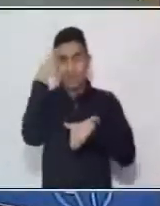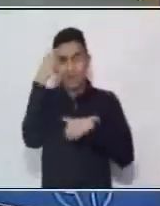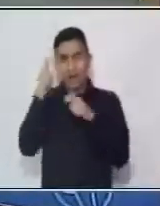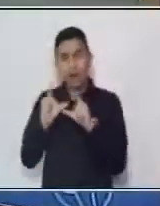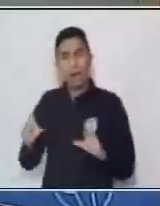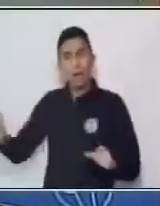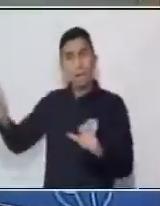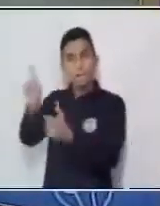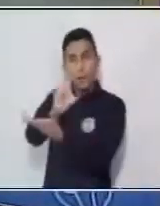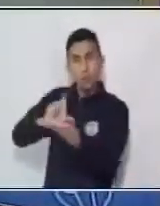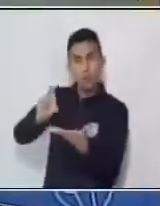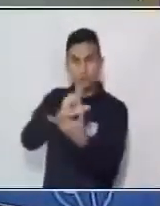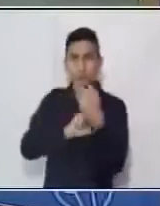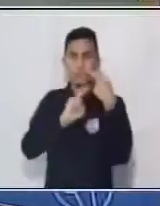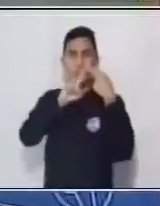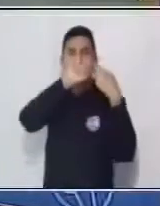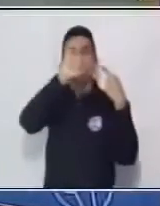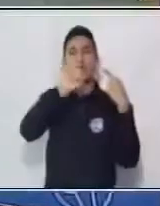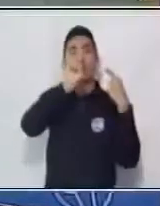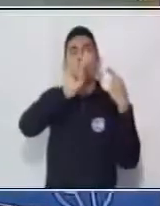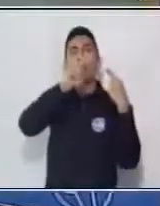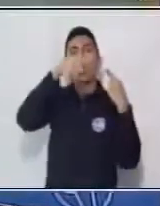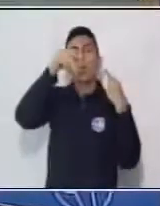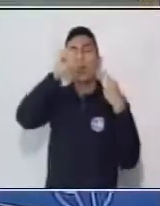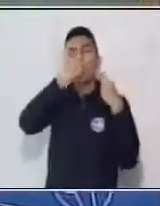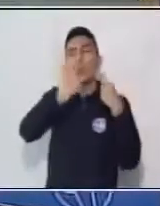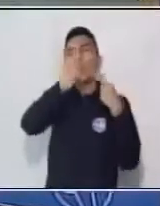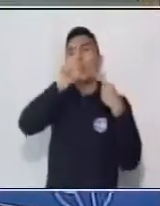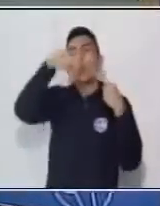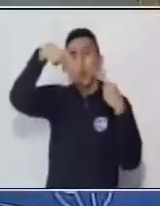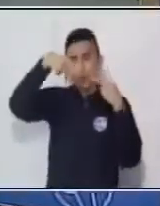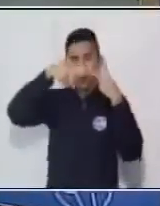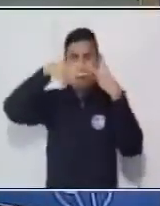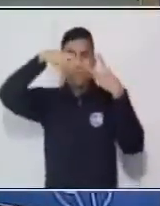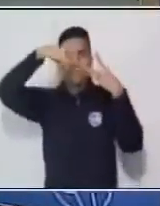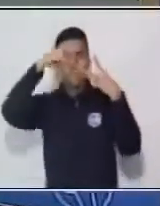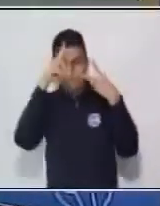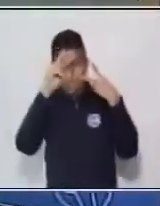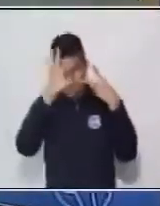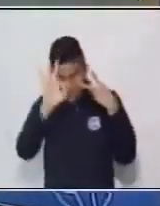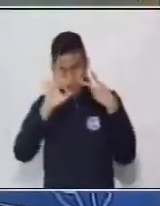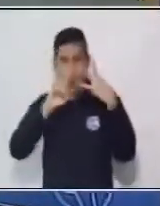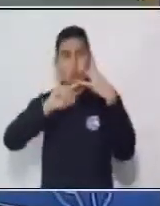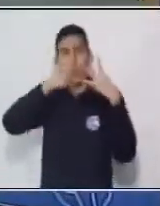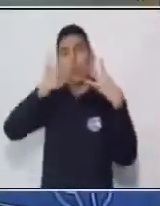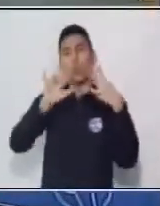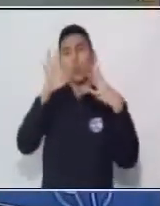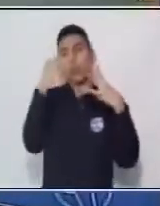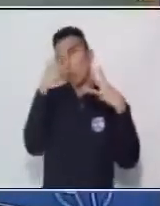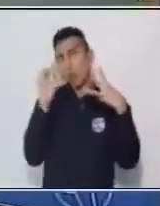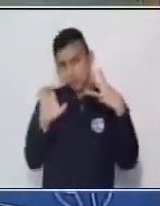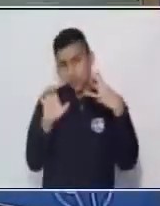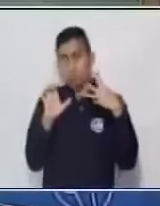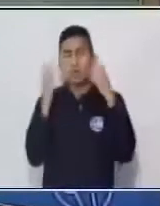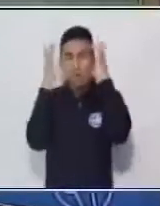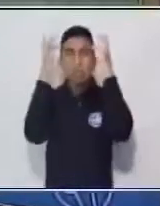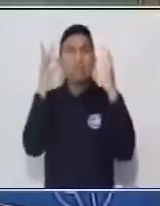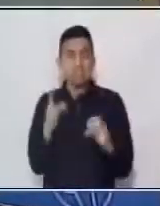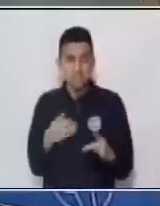Juan, Pedro y José. Y ellos decidieron que iban a vender